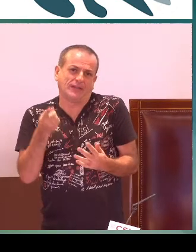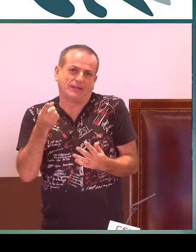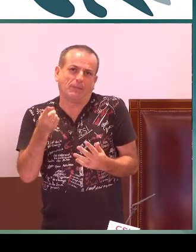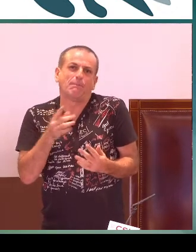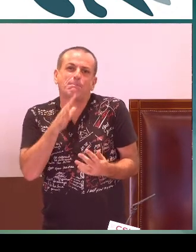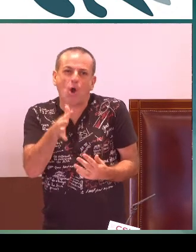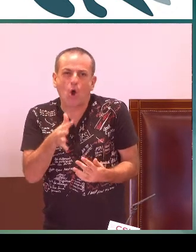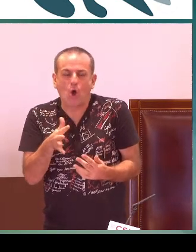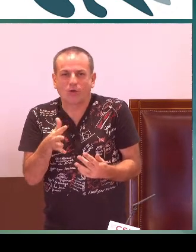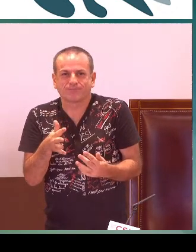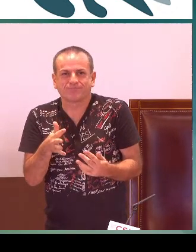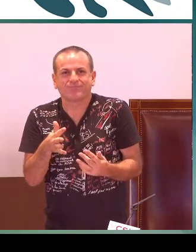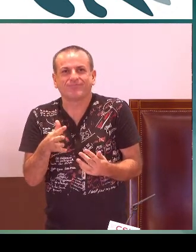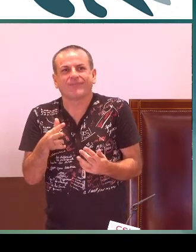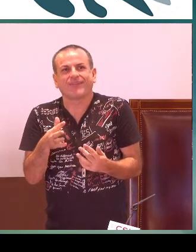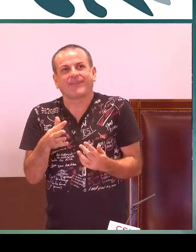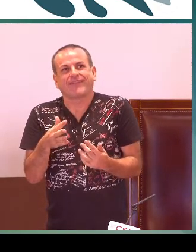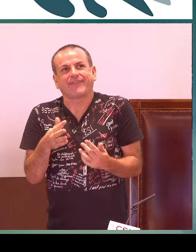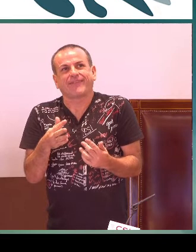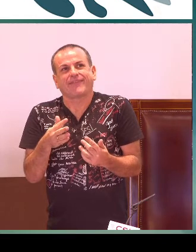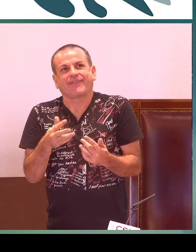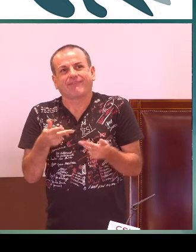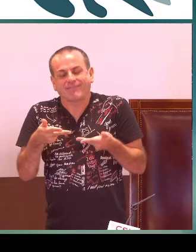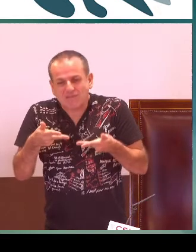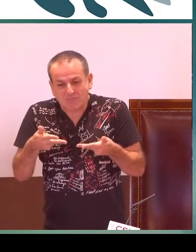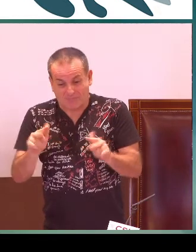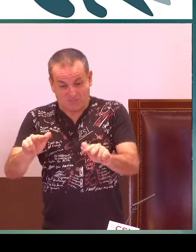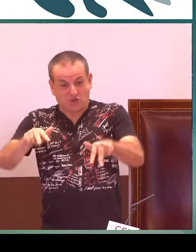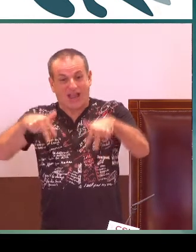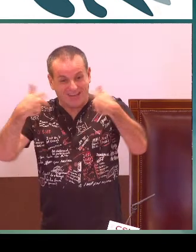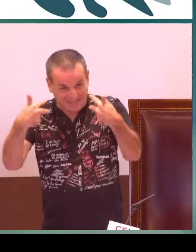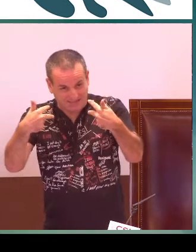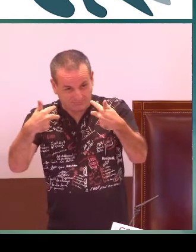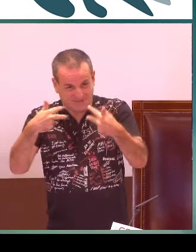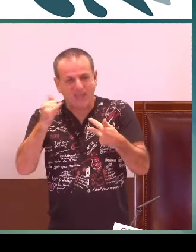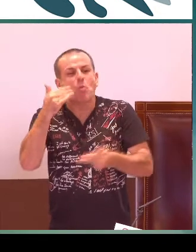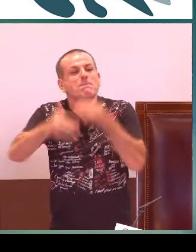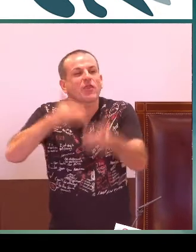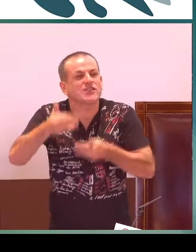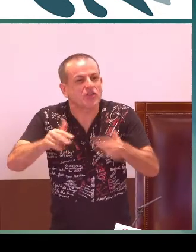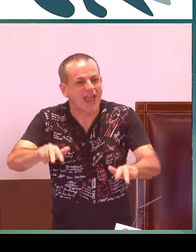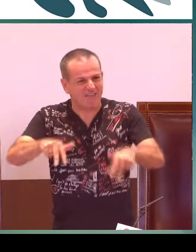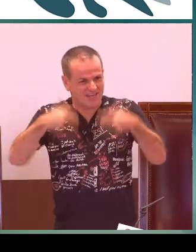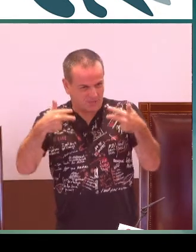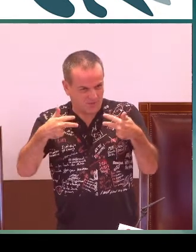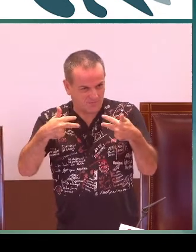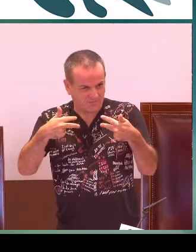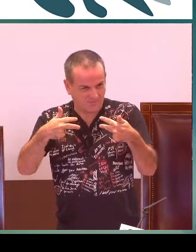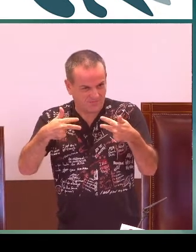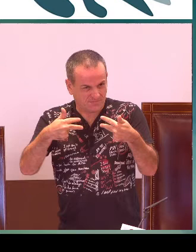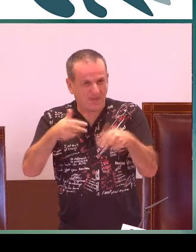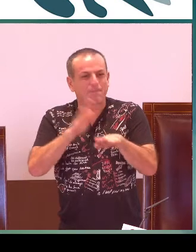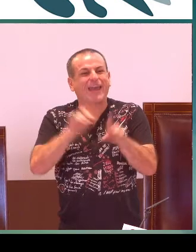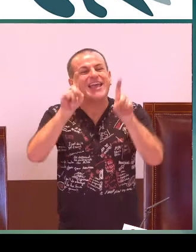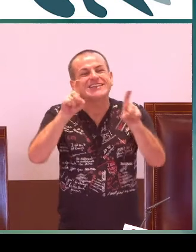es bastante elevada y también tenemos mucha suerte de que en Murcia nos han habilitado, ha habido un proceso de